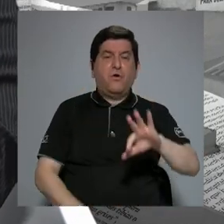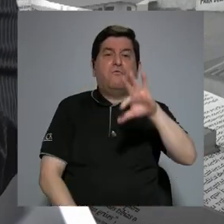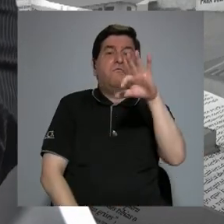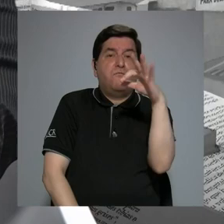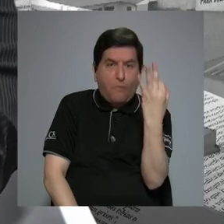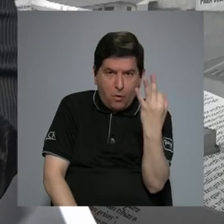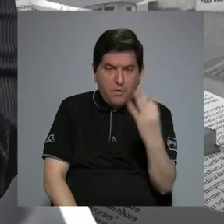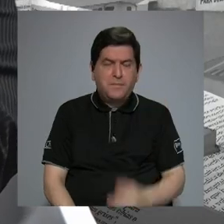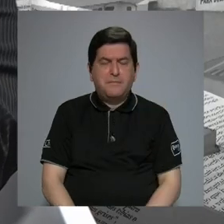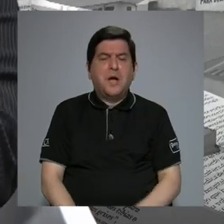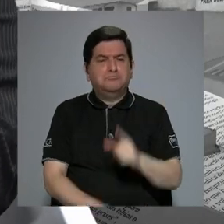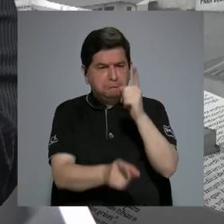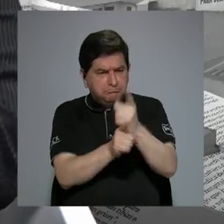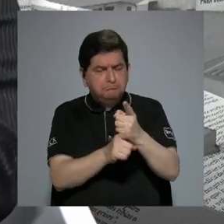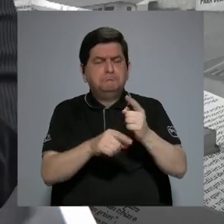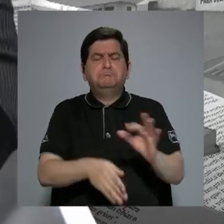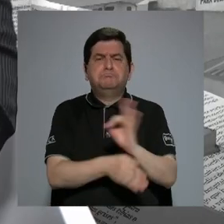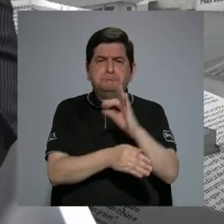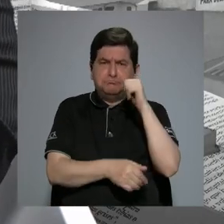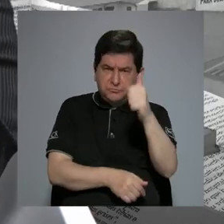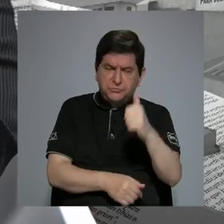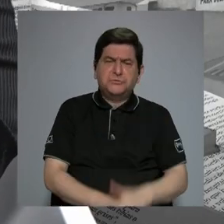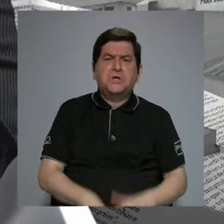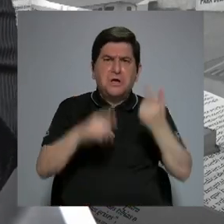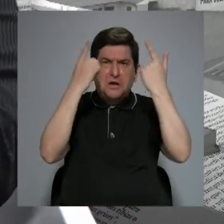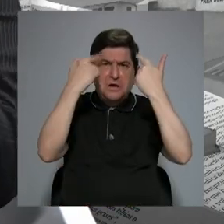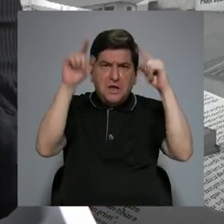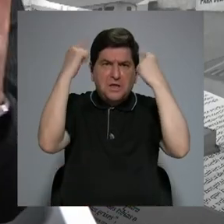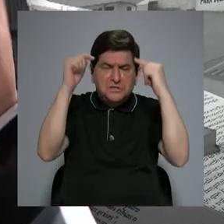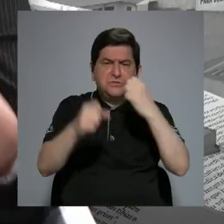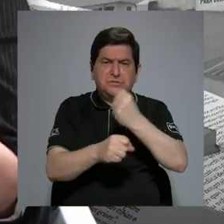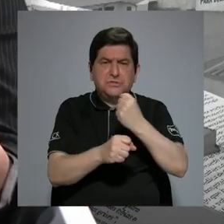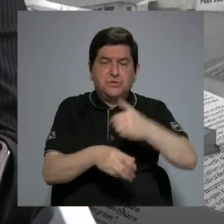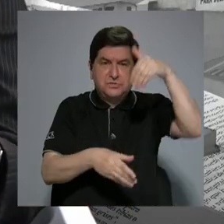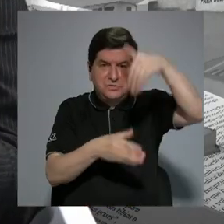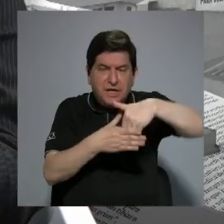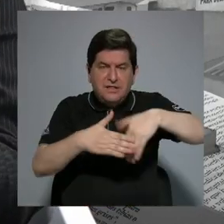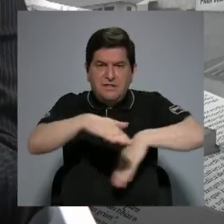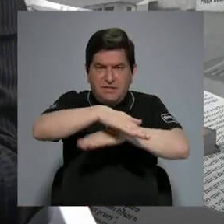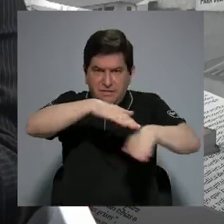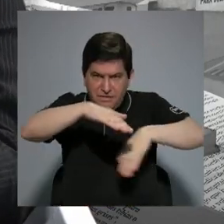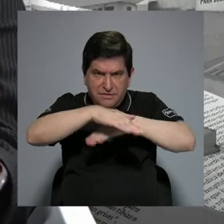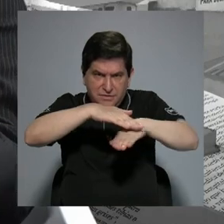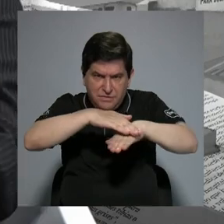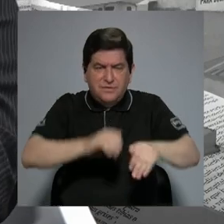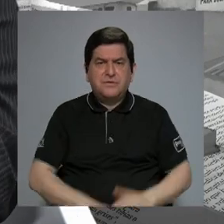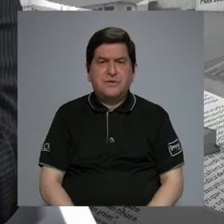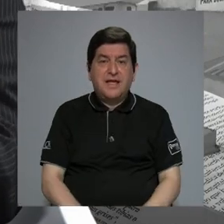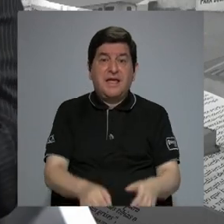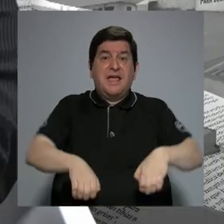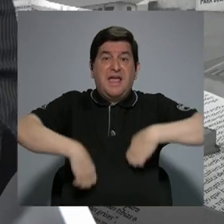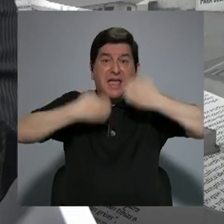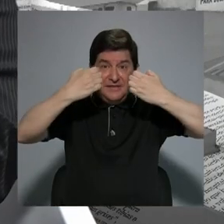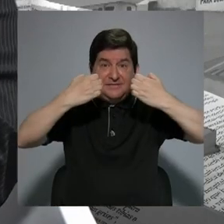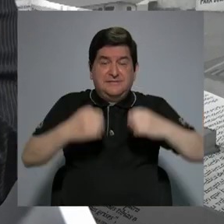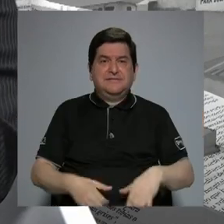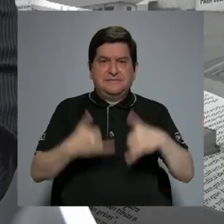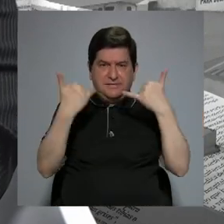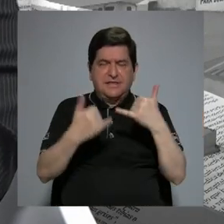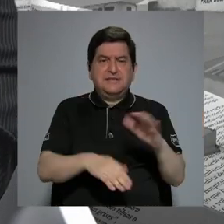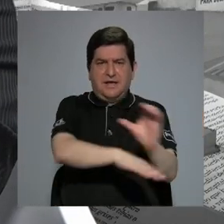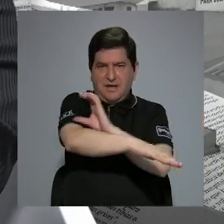forma adecuada, eficaz, eficiente para hacer el trabajo, dentro de una plataforma también que existe, toda una plataforma